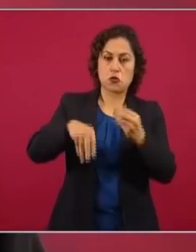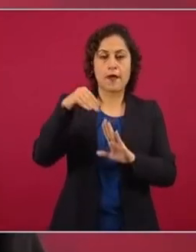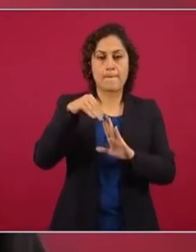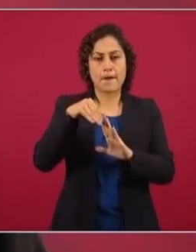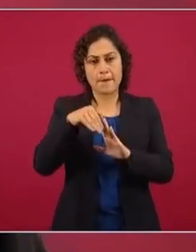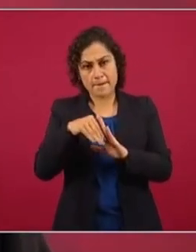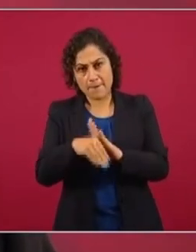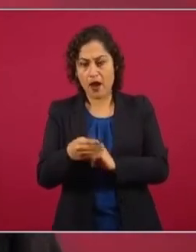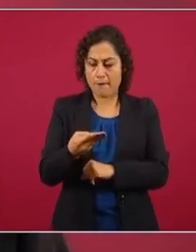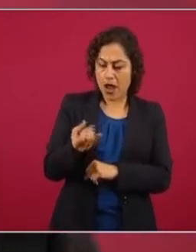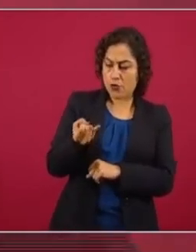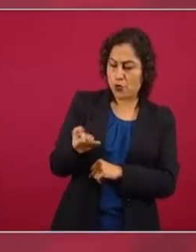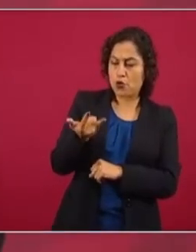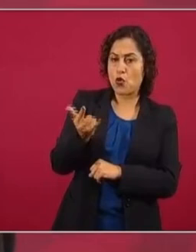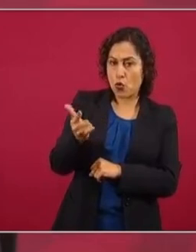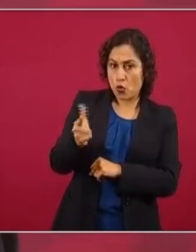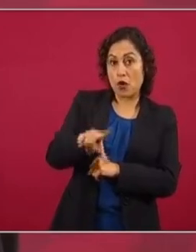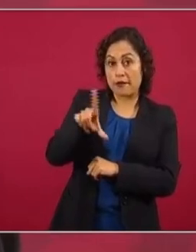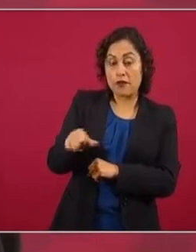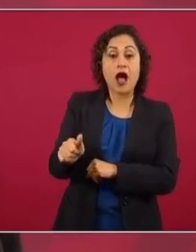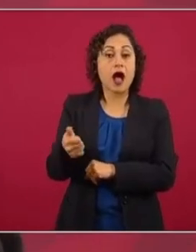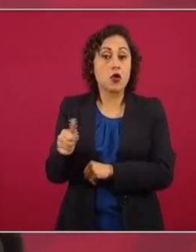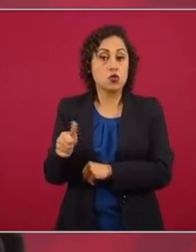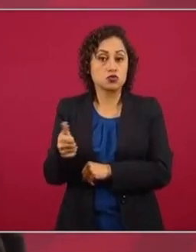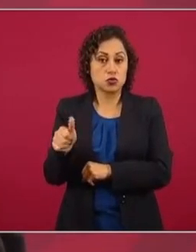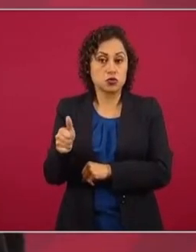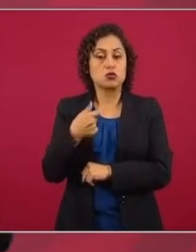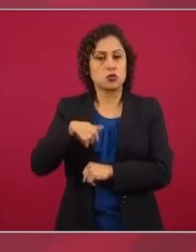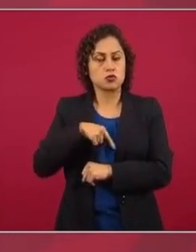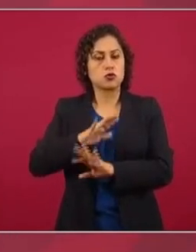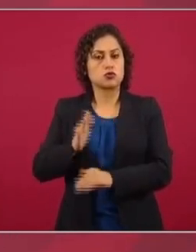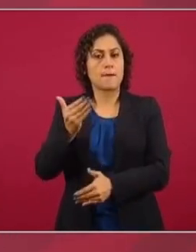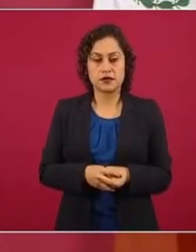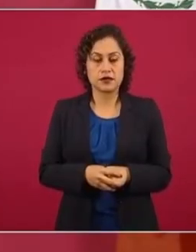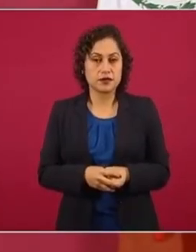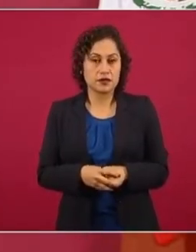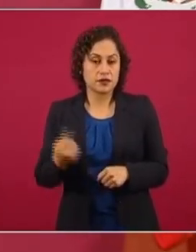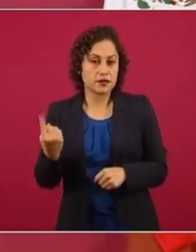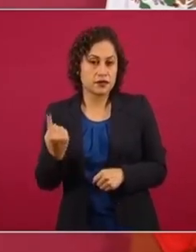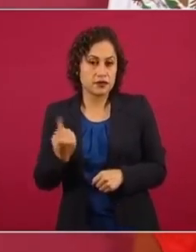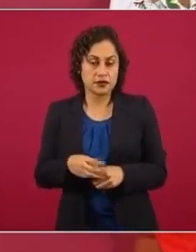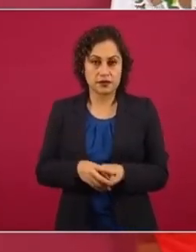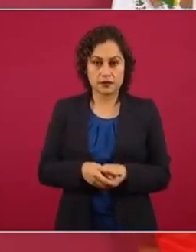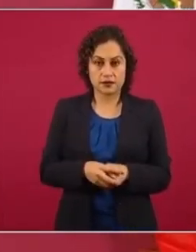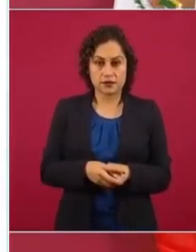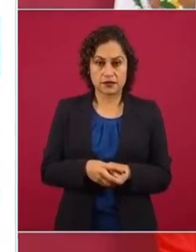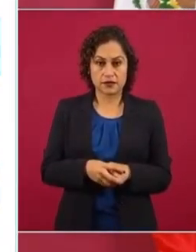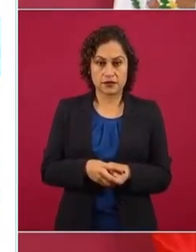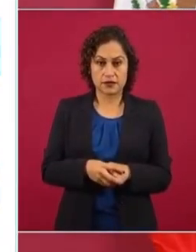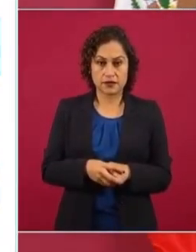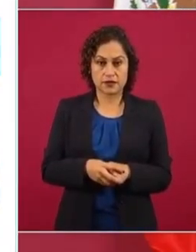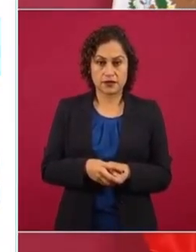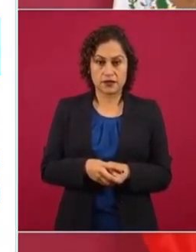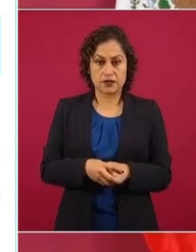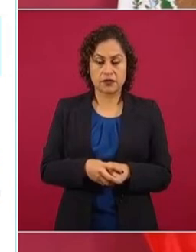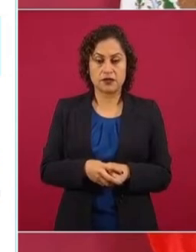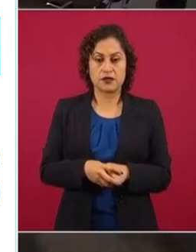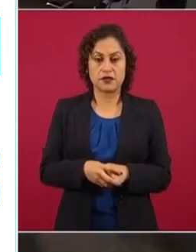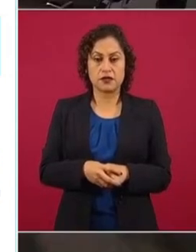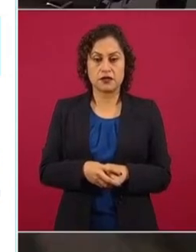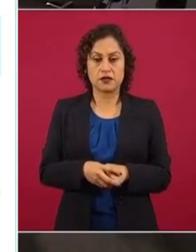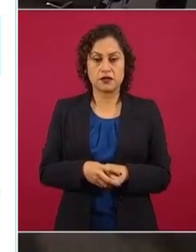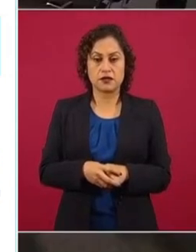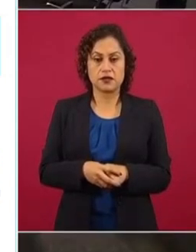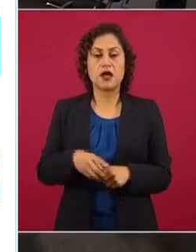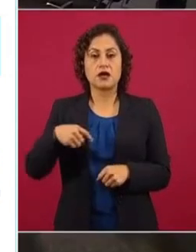mayo, junio, julio, y empezamos la recuperación a partir de agosto y vamos avanzando. ¿Se preocupa el dato que hay en México? ¿Les preocupa el